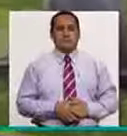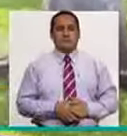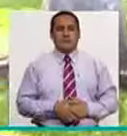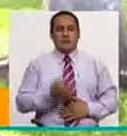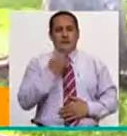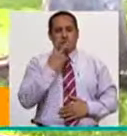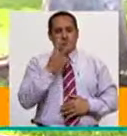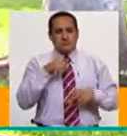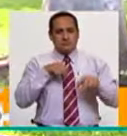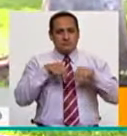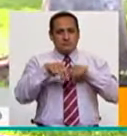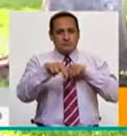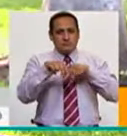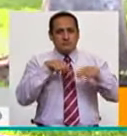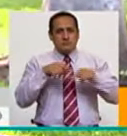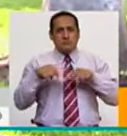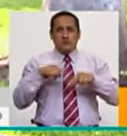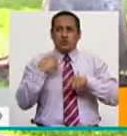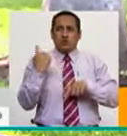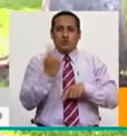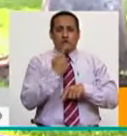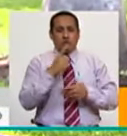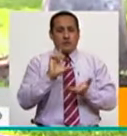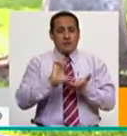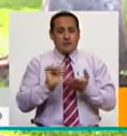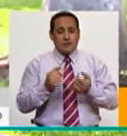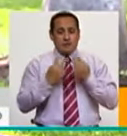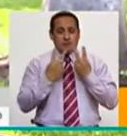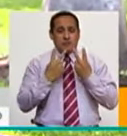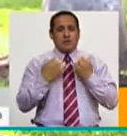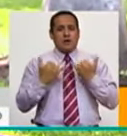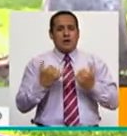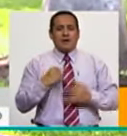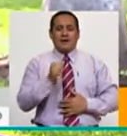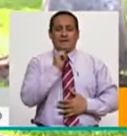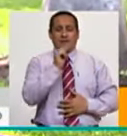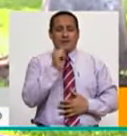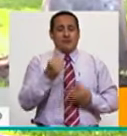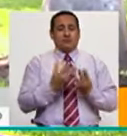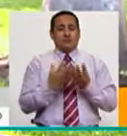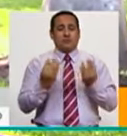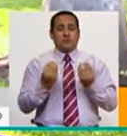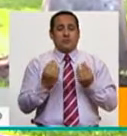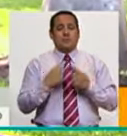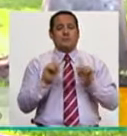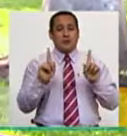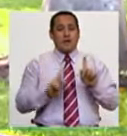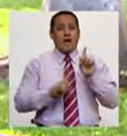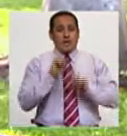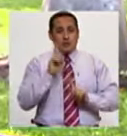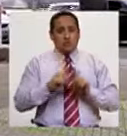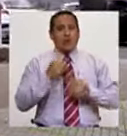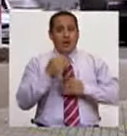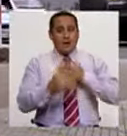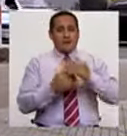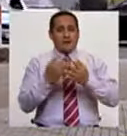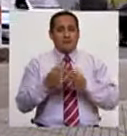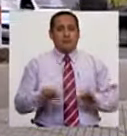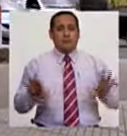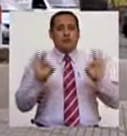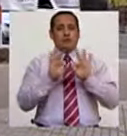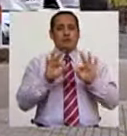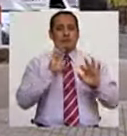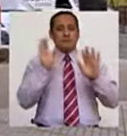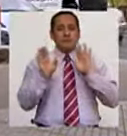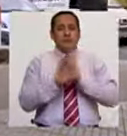El recorrido a la ciudad definitivamente le falta mucho, aunque hay varios avances importantes.